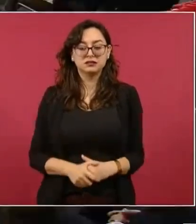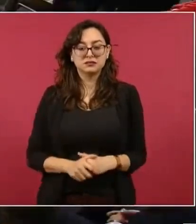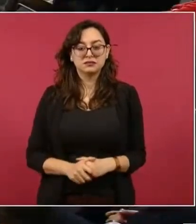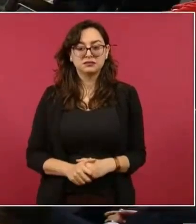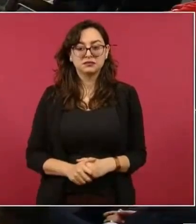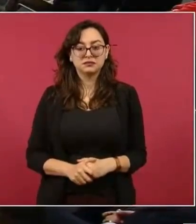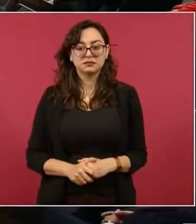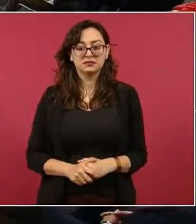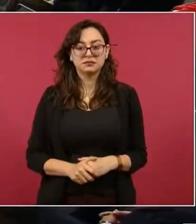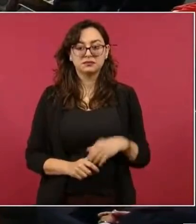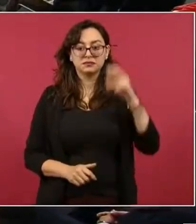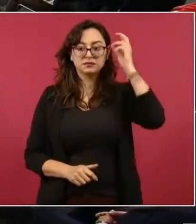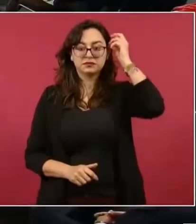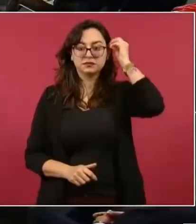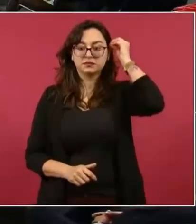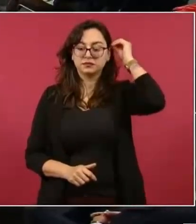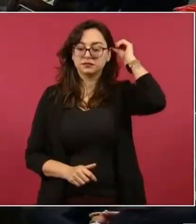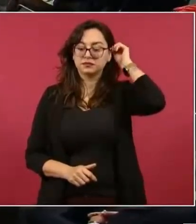Y eso,